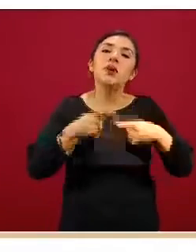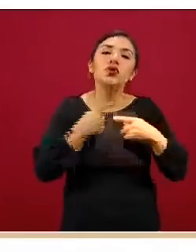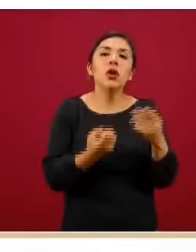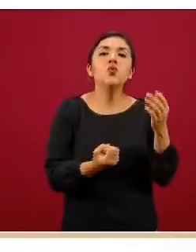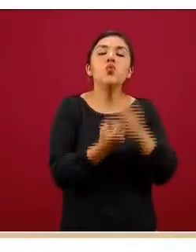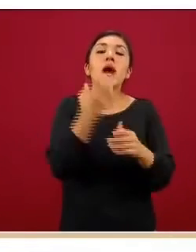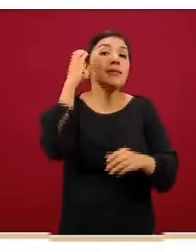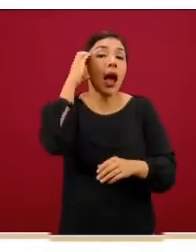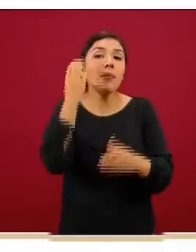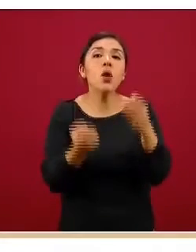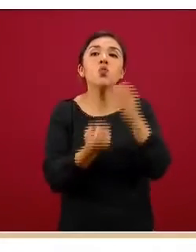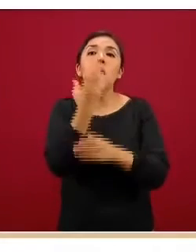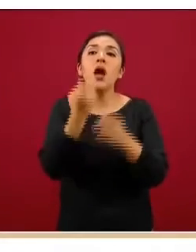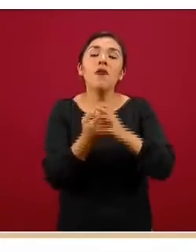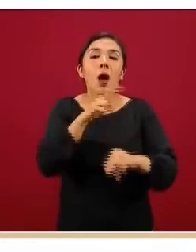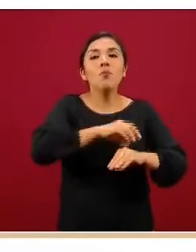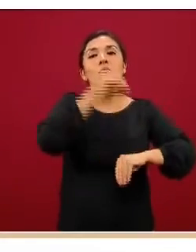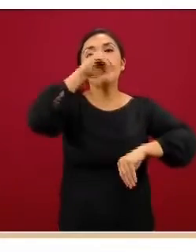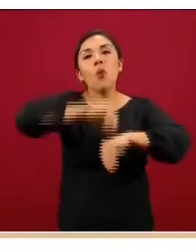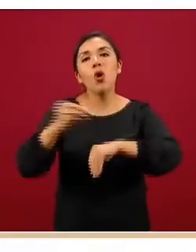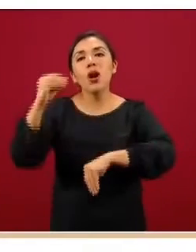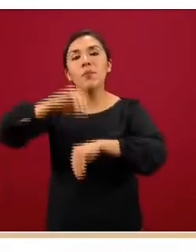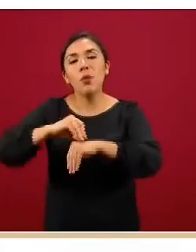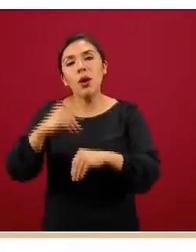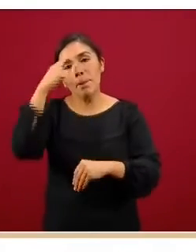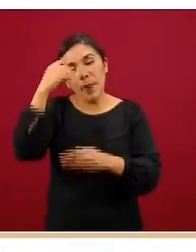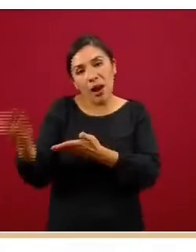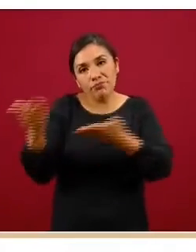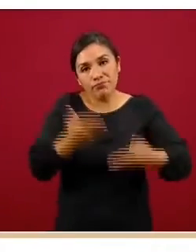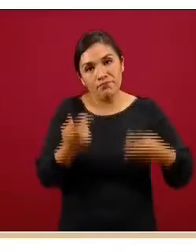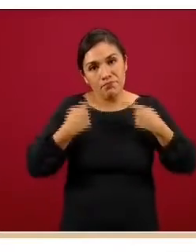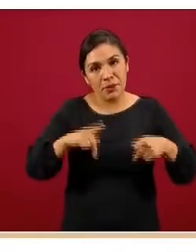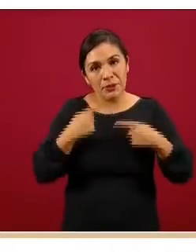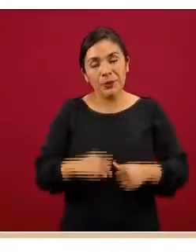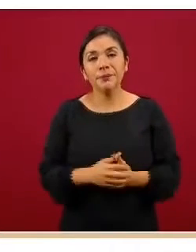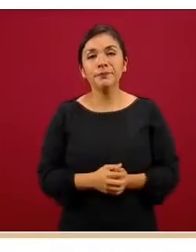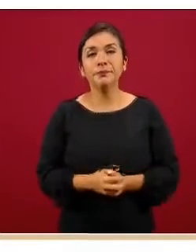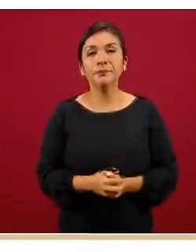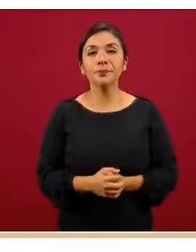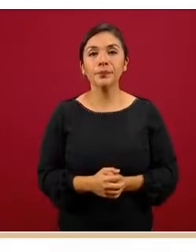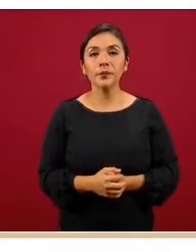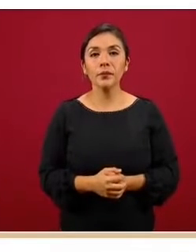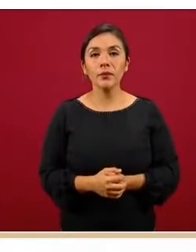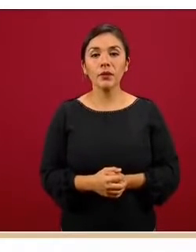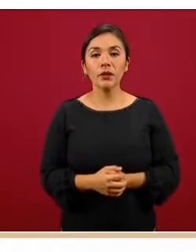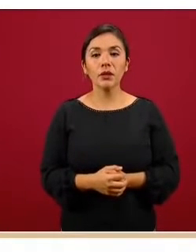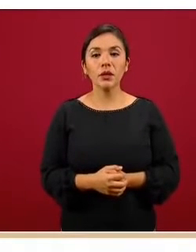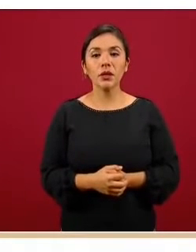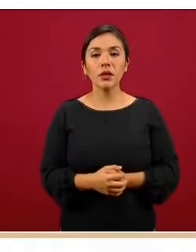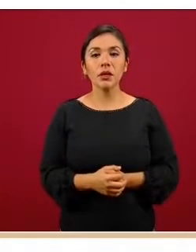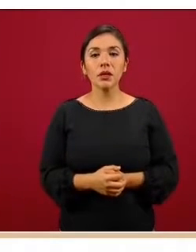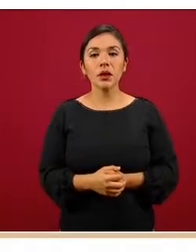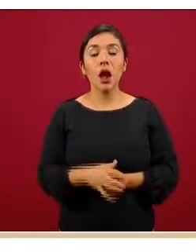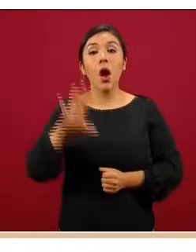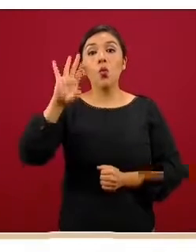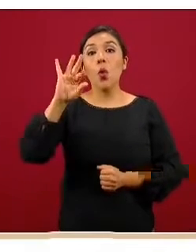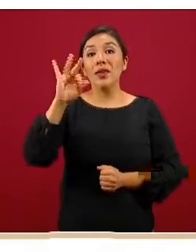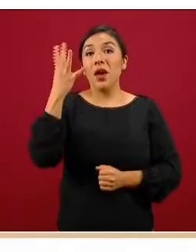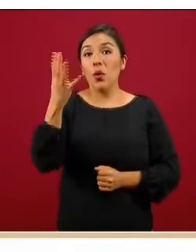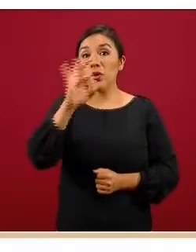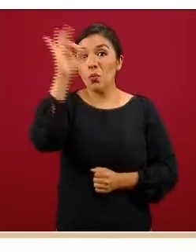nuevas que se van reconvirtiendo y que se ponen a disponibilidad. La siguiente diapositiva veremos distribuida el 44%